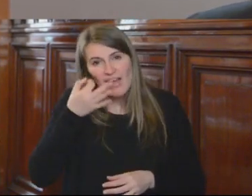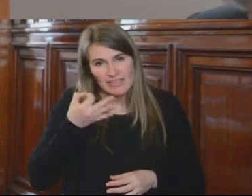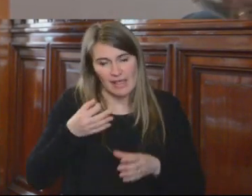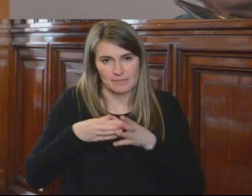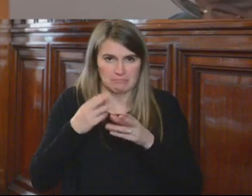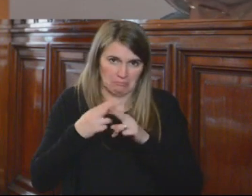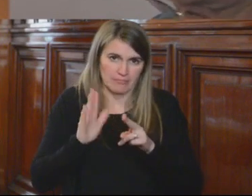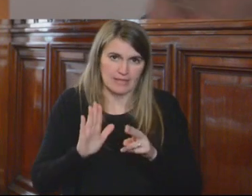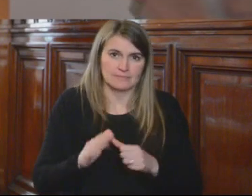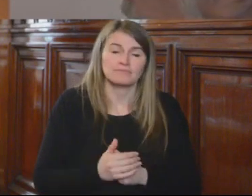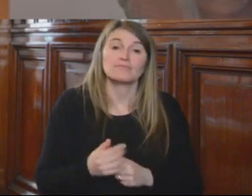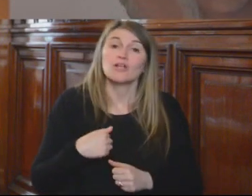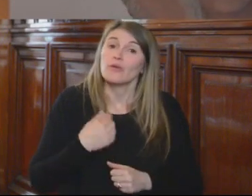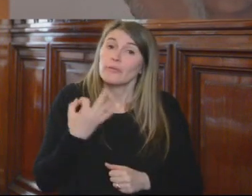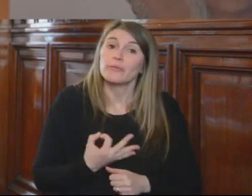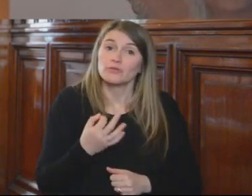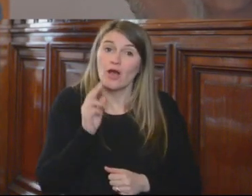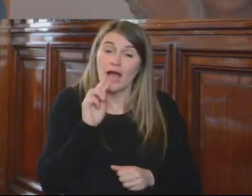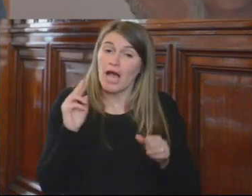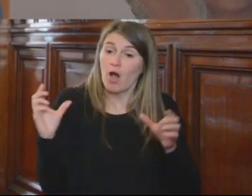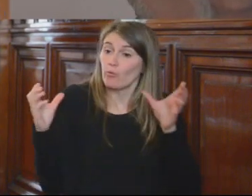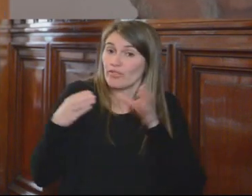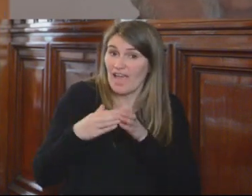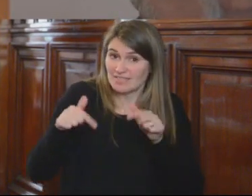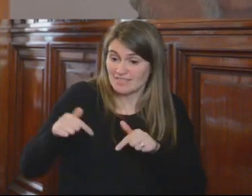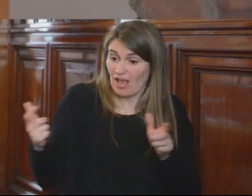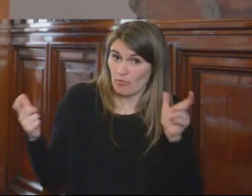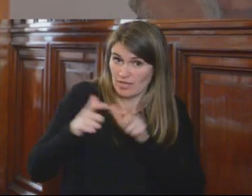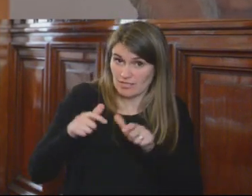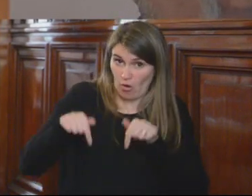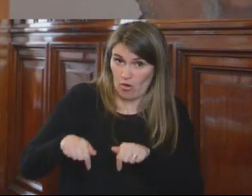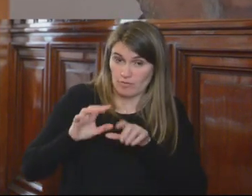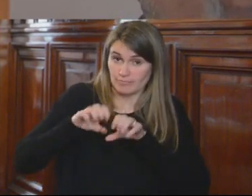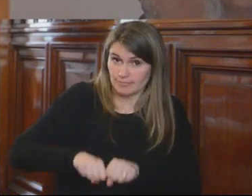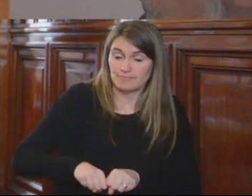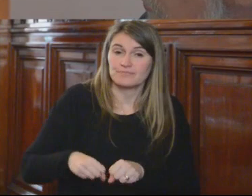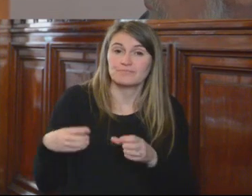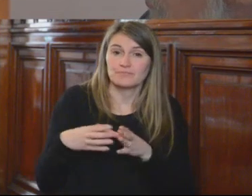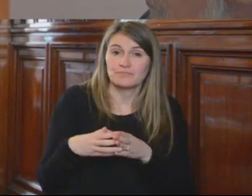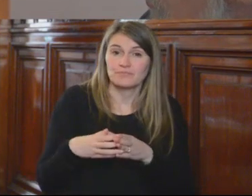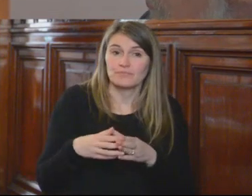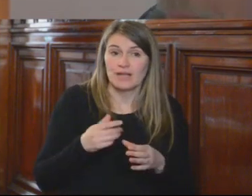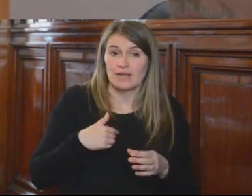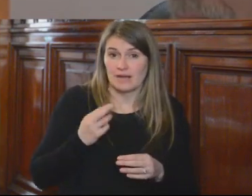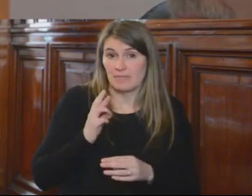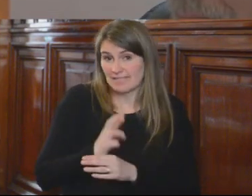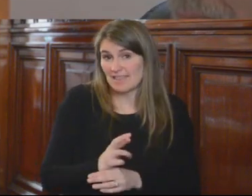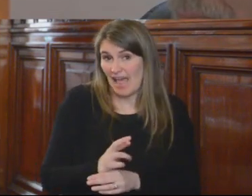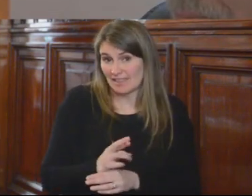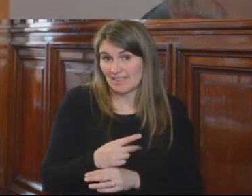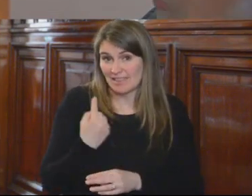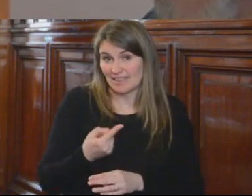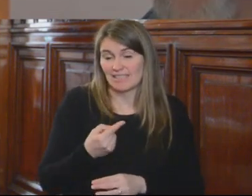que por la naturaleza de esta audiencia, el comisionado, presidente de la sesión